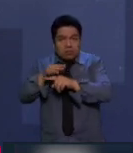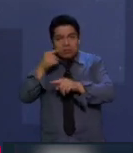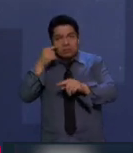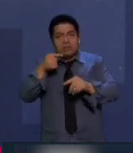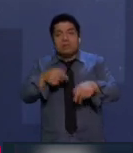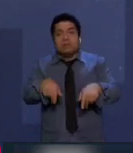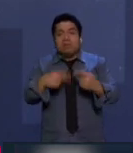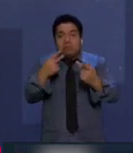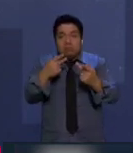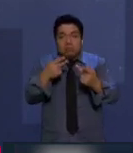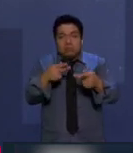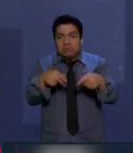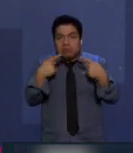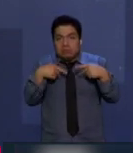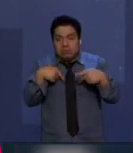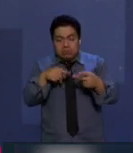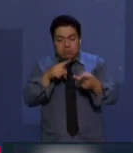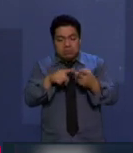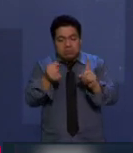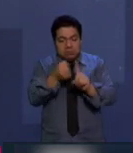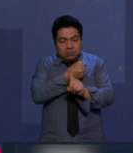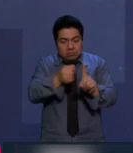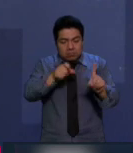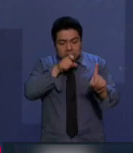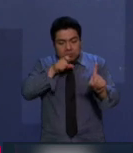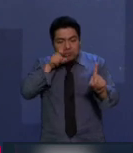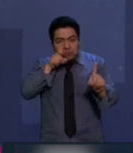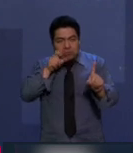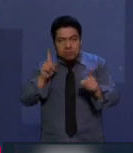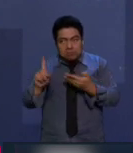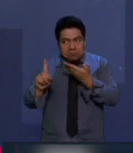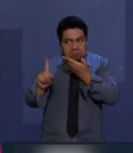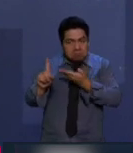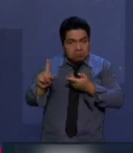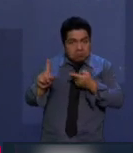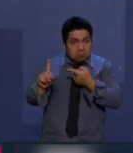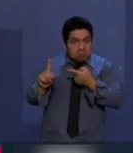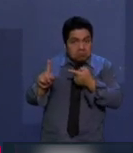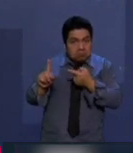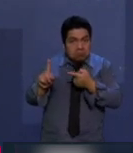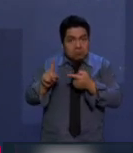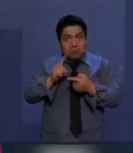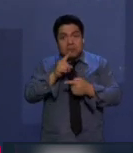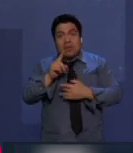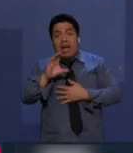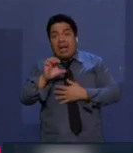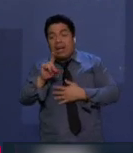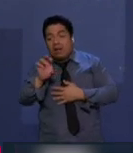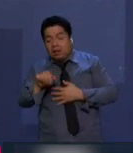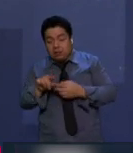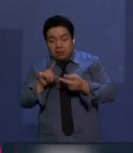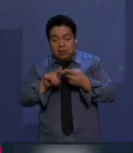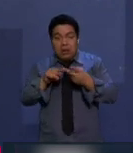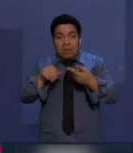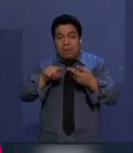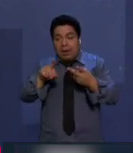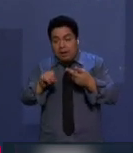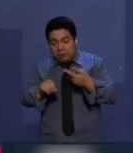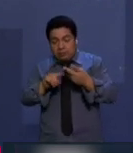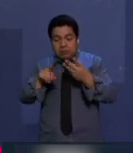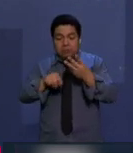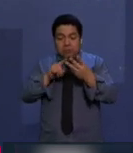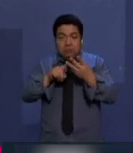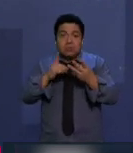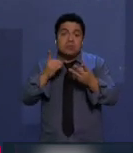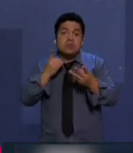y violencia sexual? ¿Qué me diría si yo le dijera que a esa persona es cercana a Felipe Calderón, Alfredo del Mazo y hasta fue